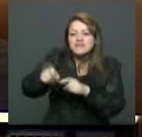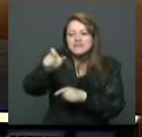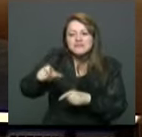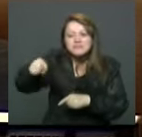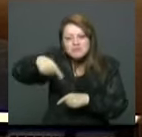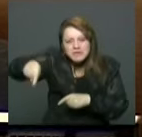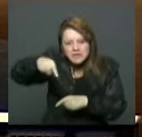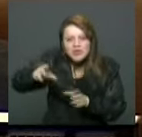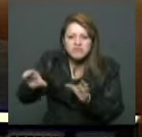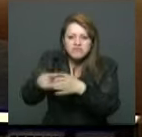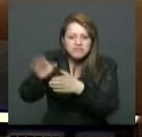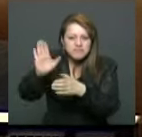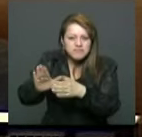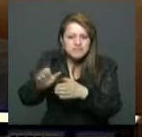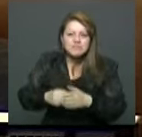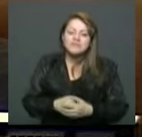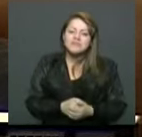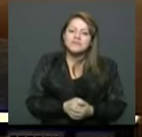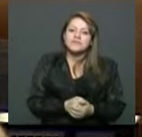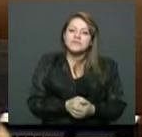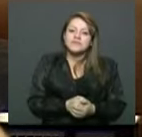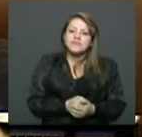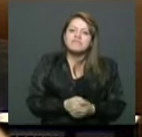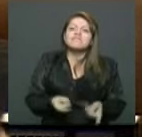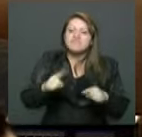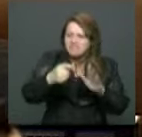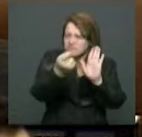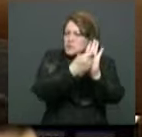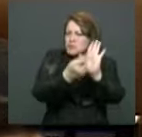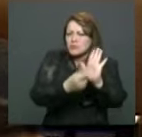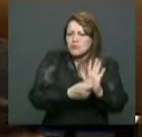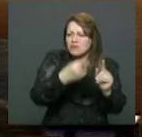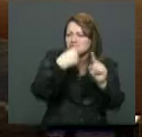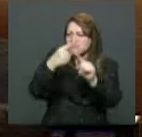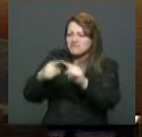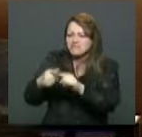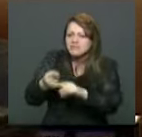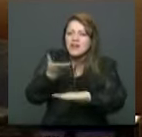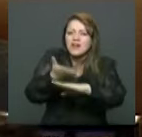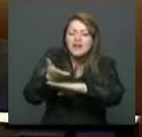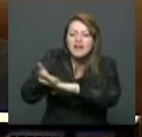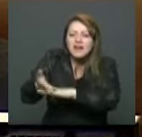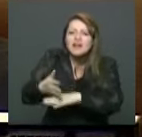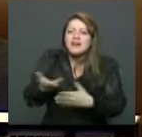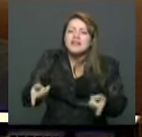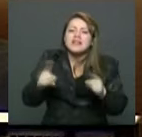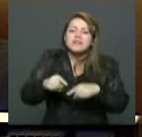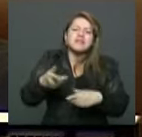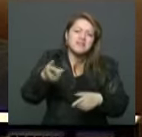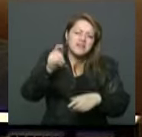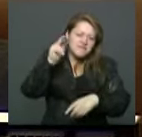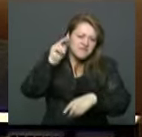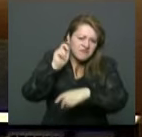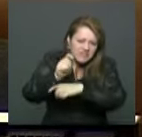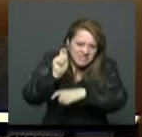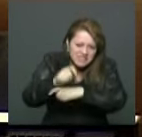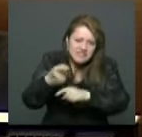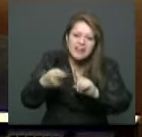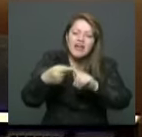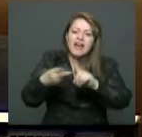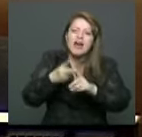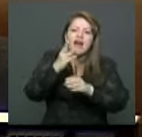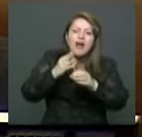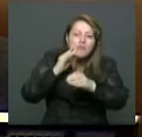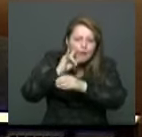funcionarios. Entre otros puntos que nosotros consideramos importantes sobre la elección de fiscal, la elección de contraria del procurador,